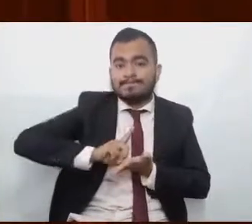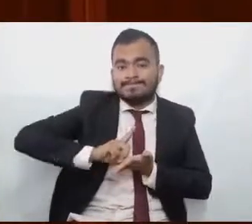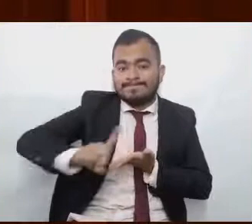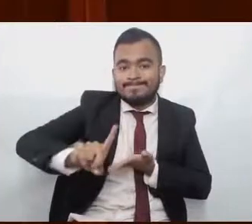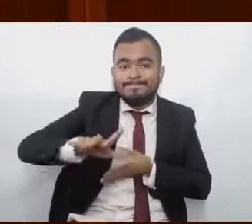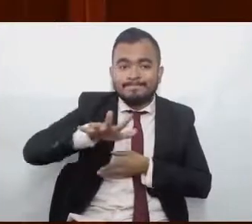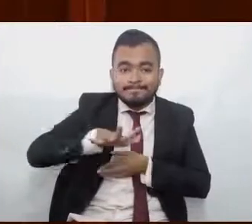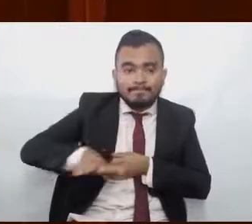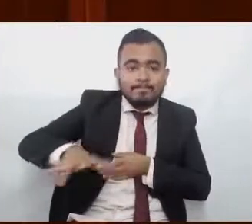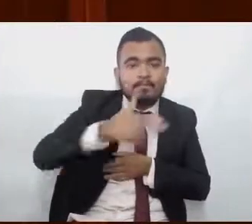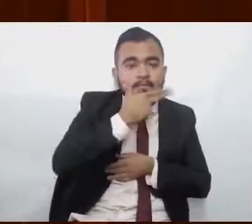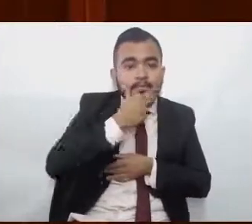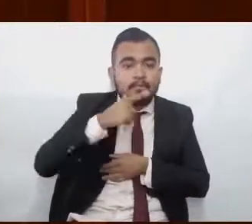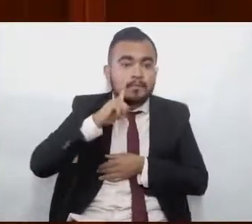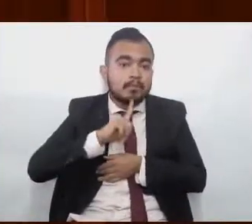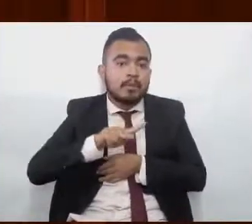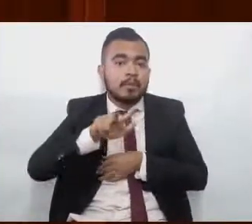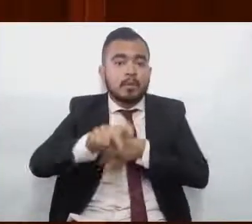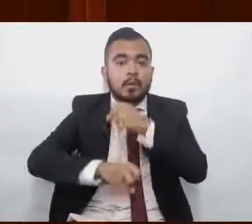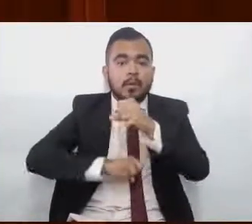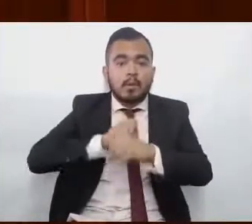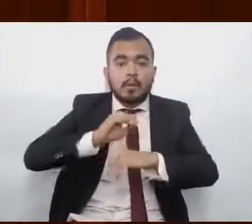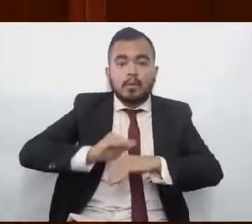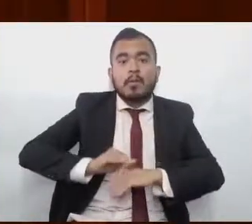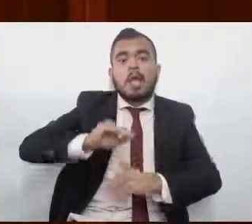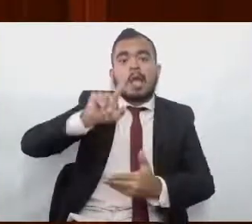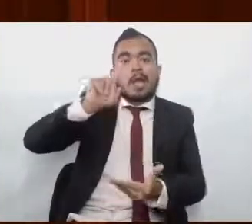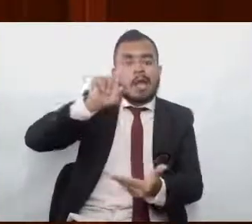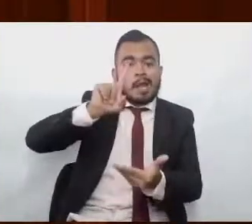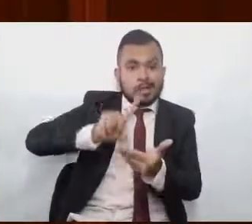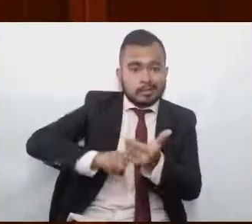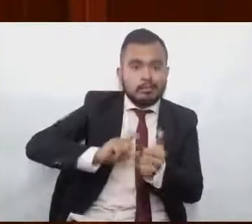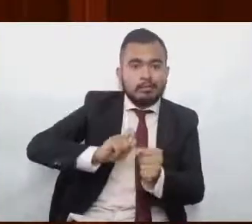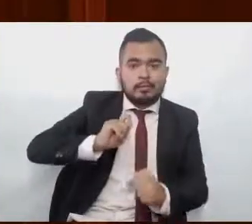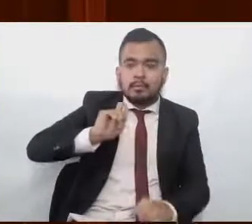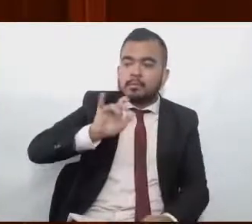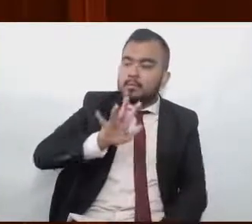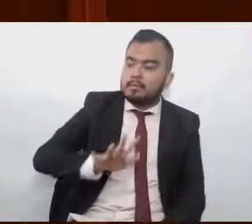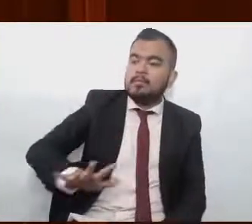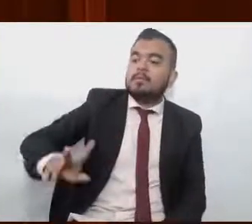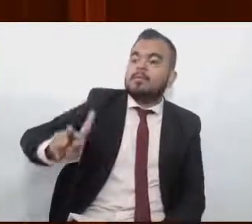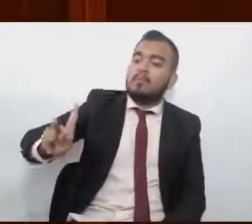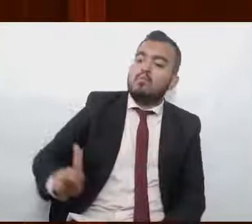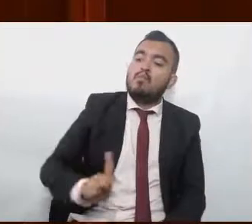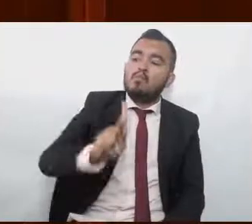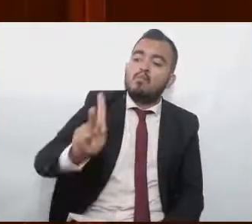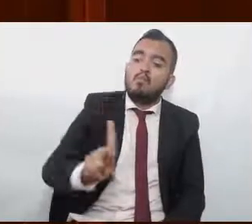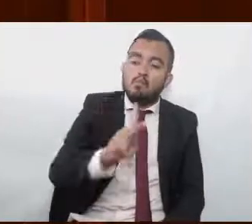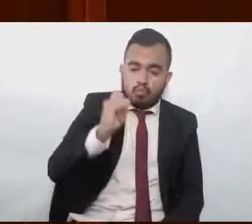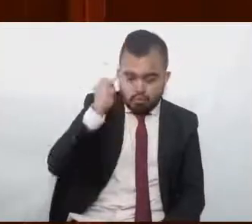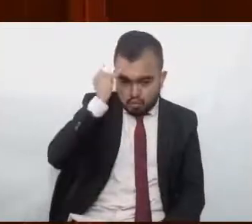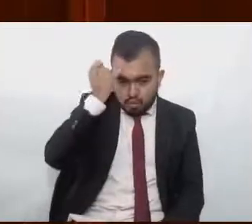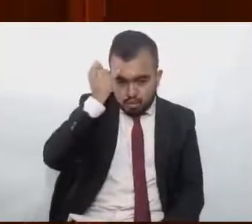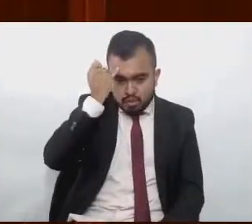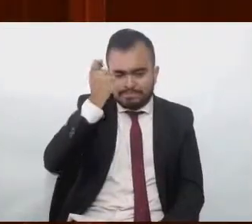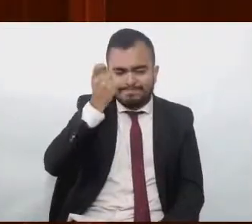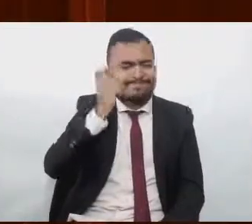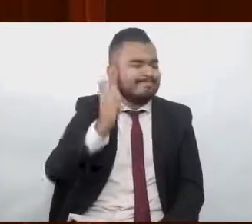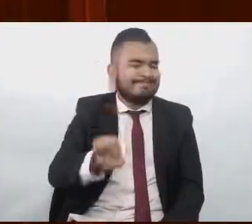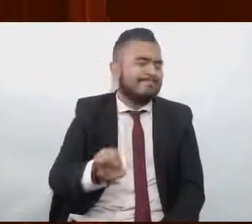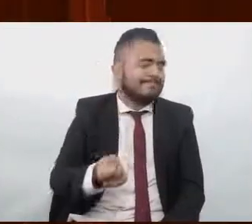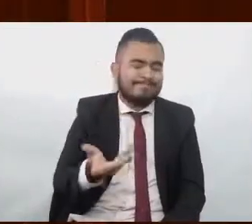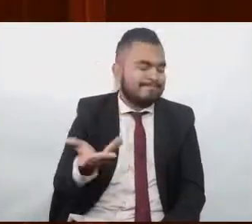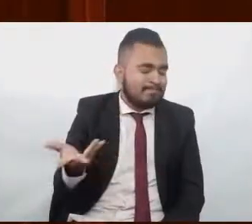ciudadanos, militancia, integrantes de los pueblos indígenas, para poder integrar